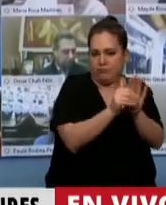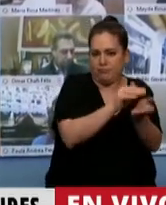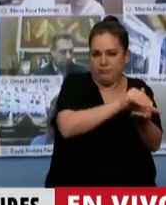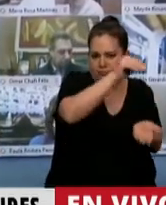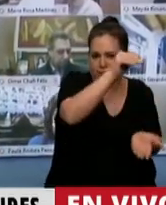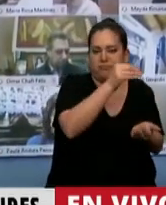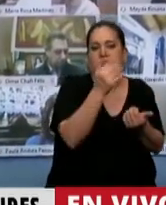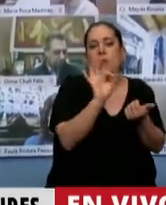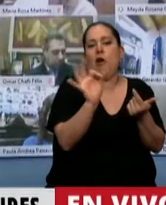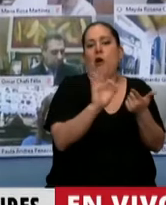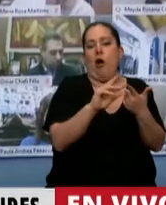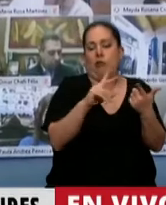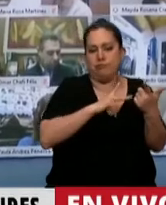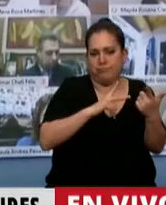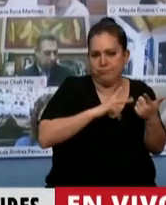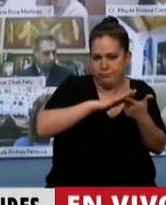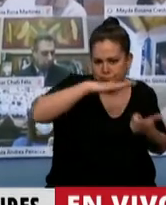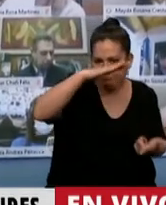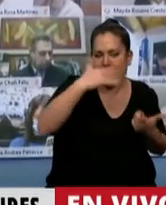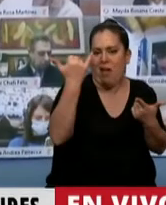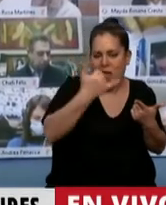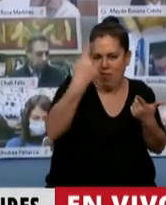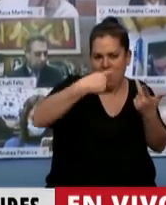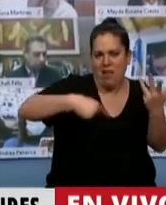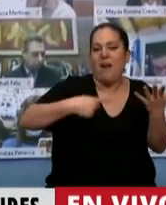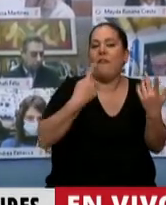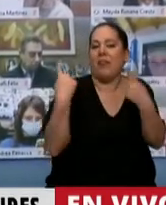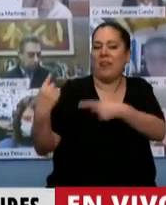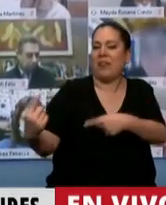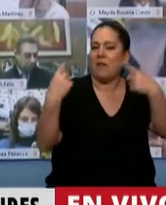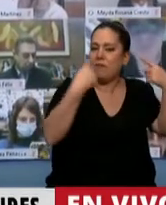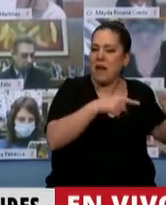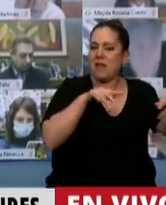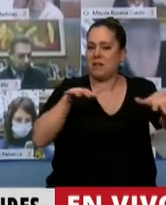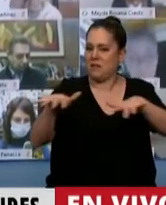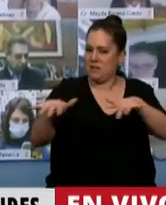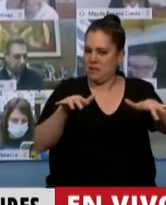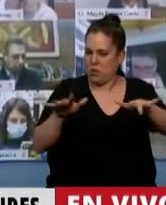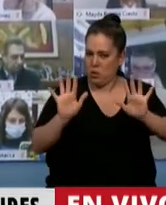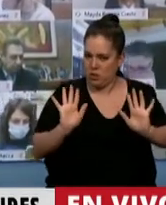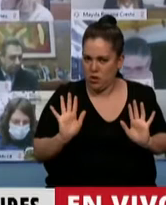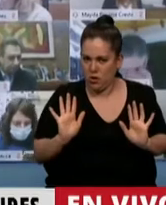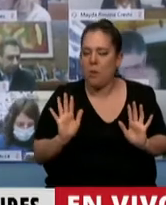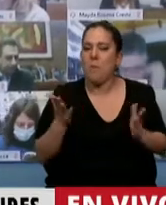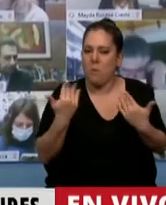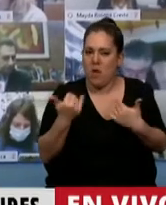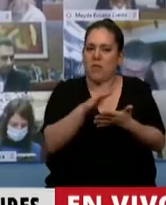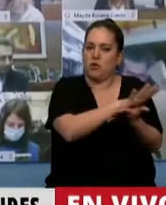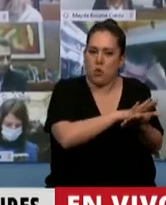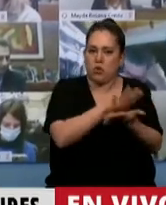fortunas amasadas y, por lo tanto, otra espalda para aguantar esta situación